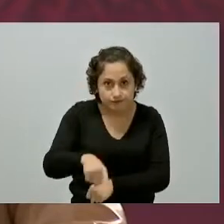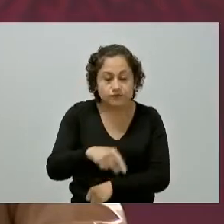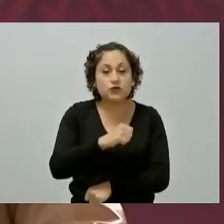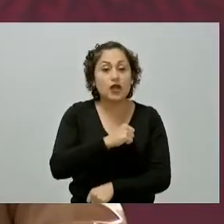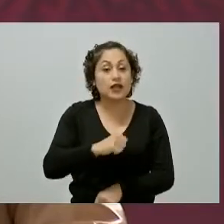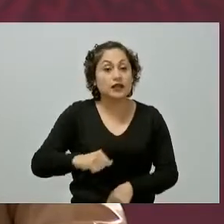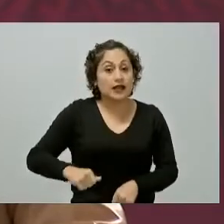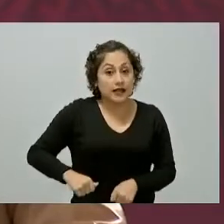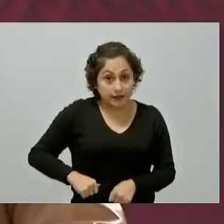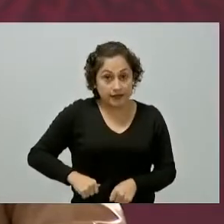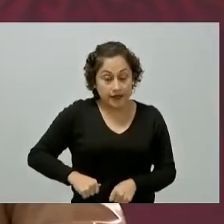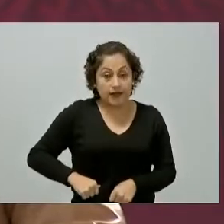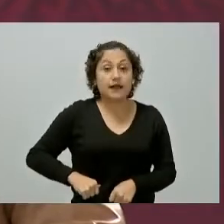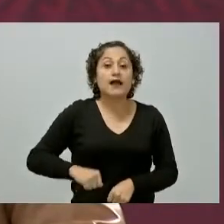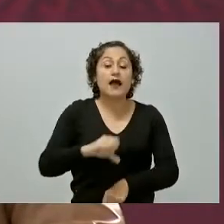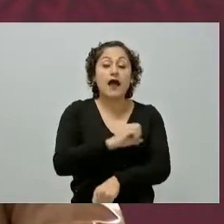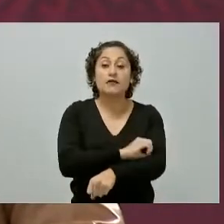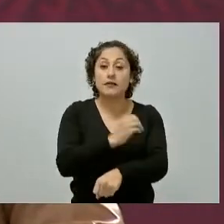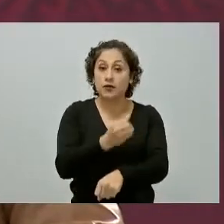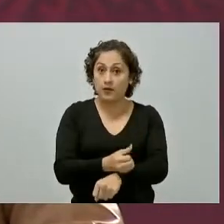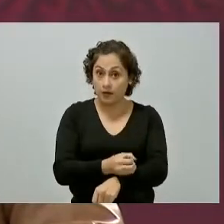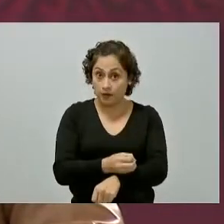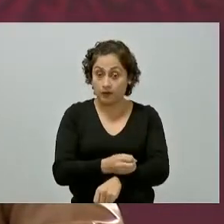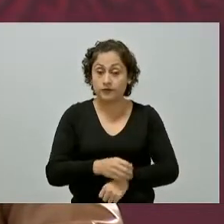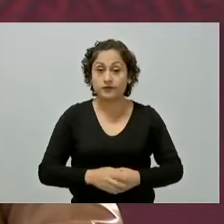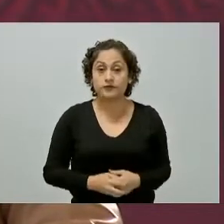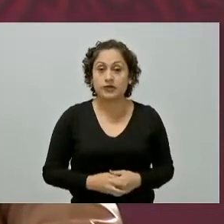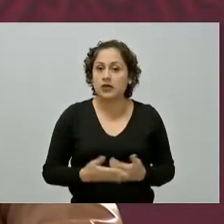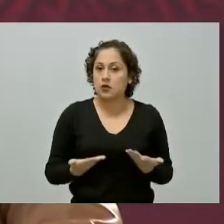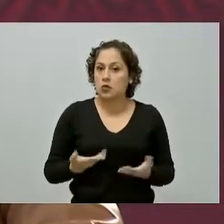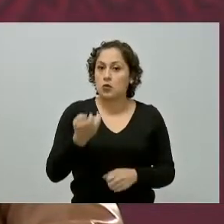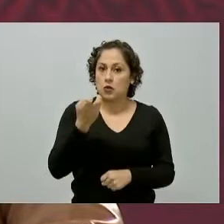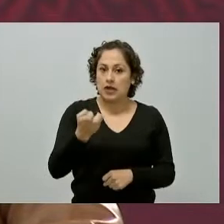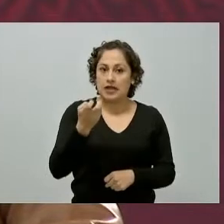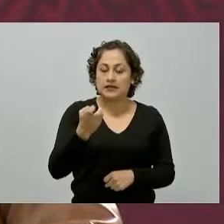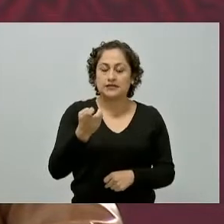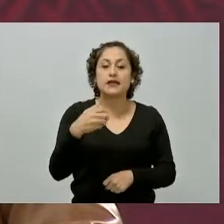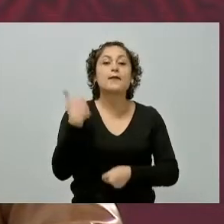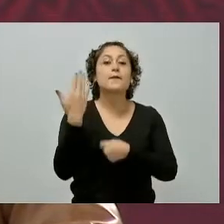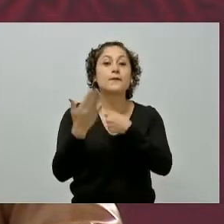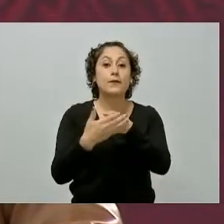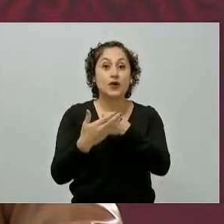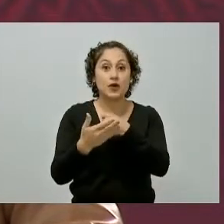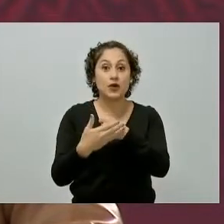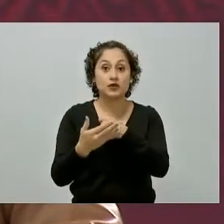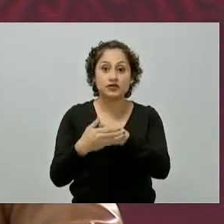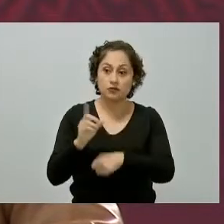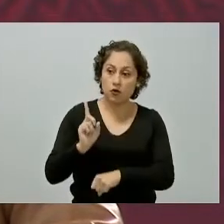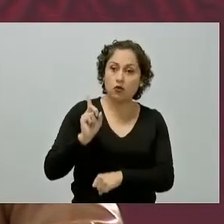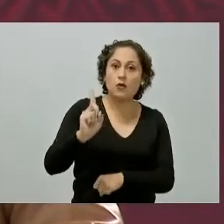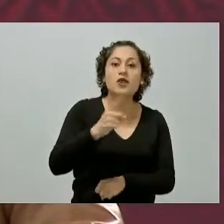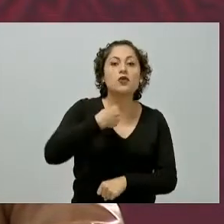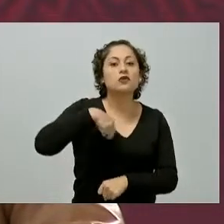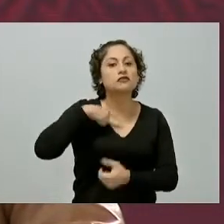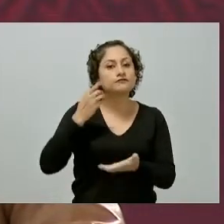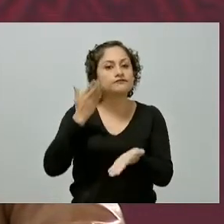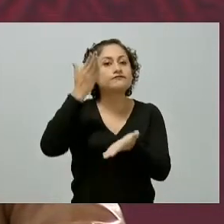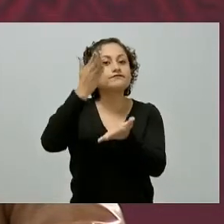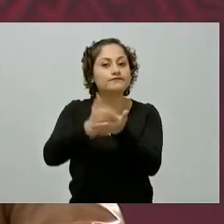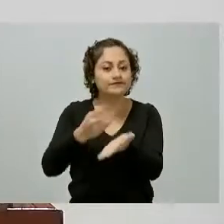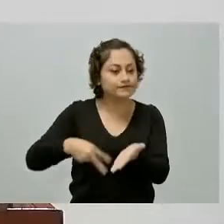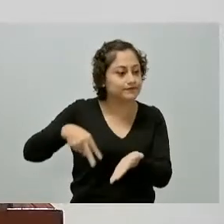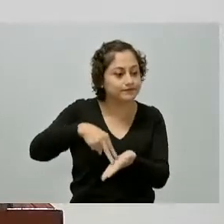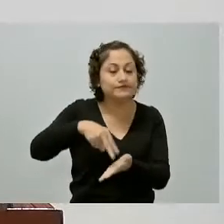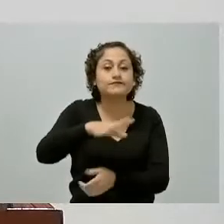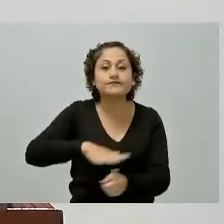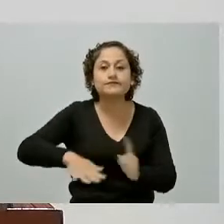alcaldía de Álvaro Obregón que por cierto estaremos visitando el próximo domingo esta obra que ya tiene